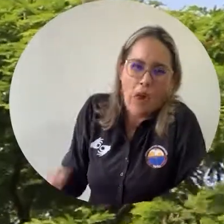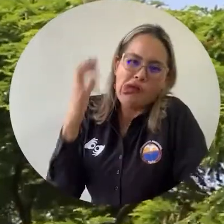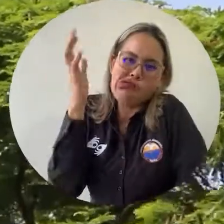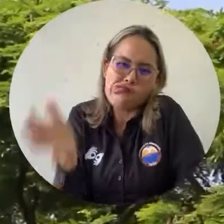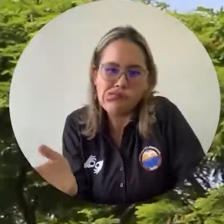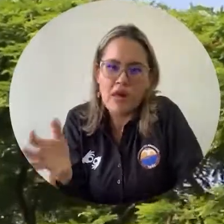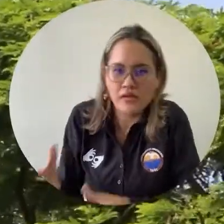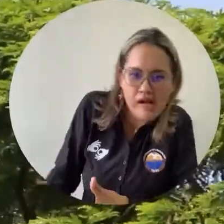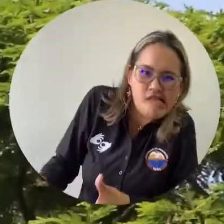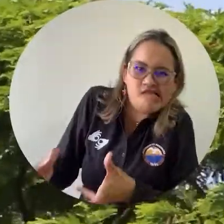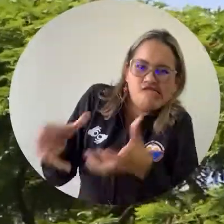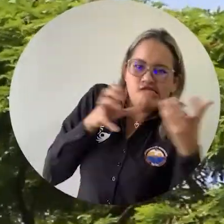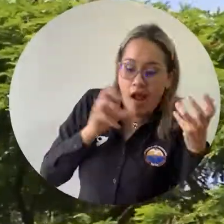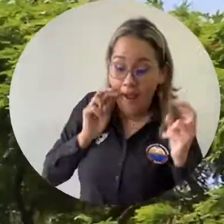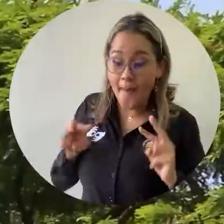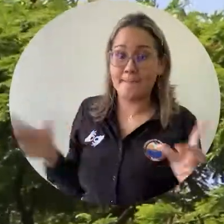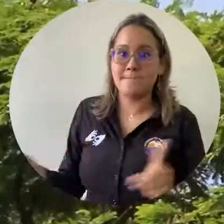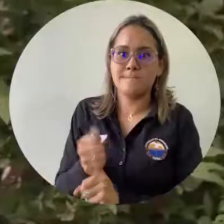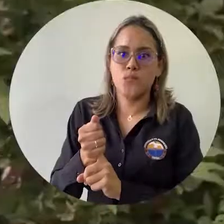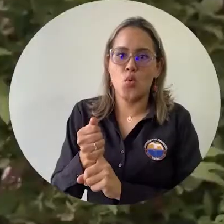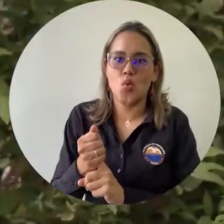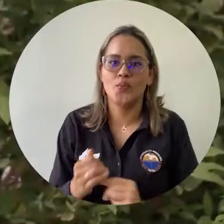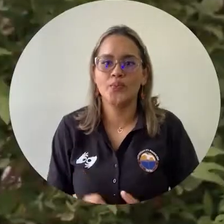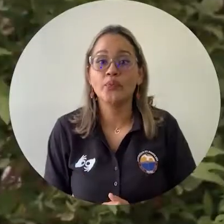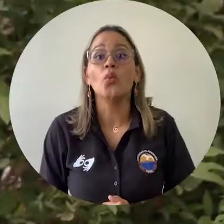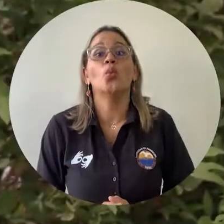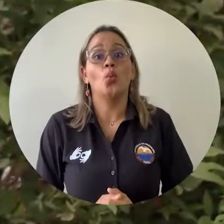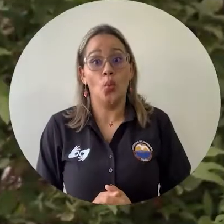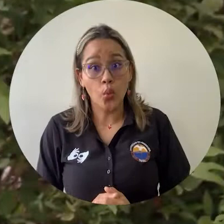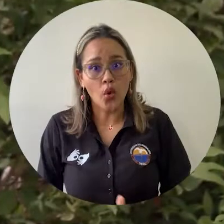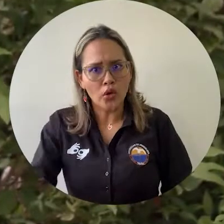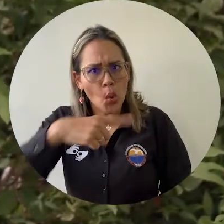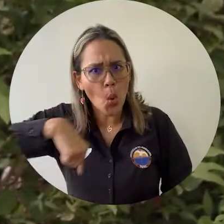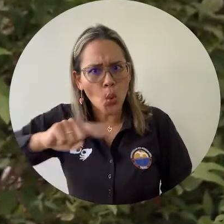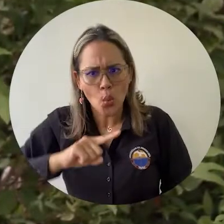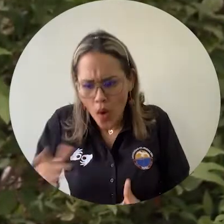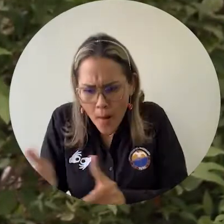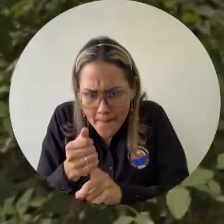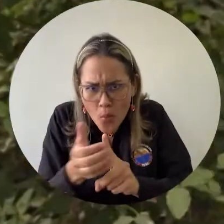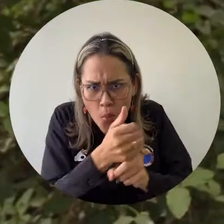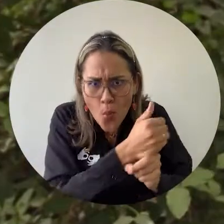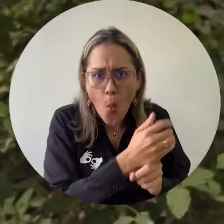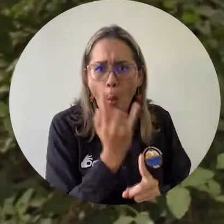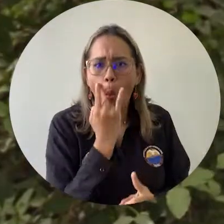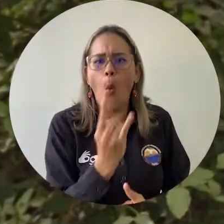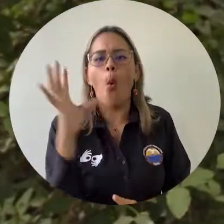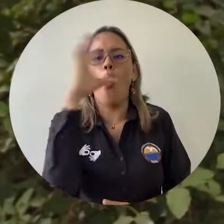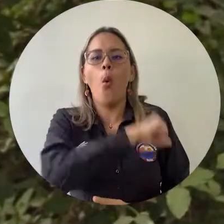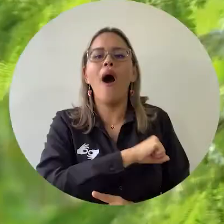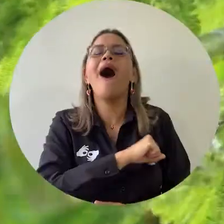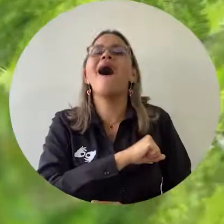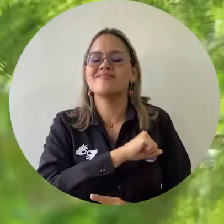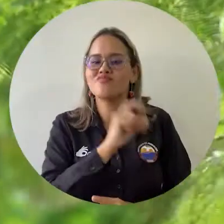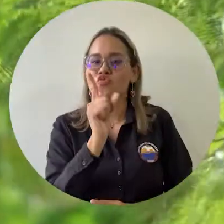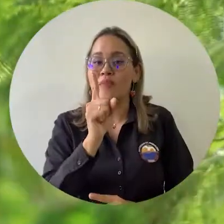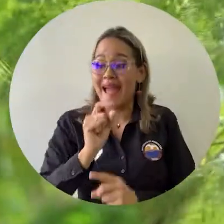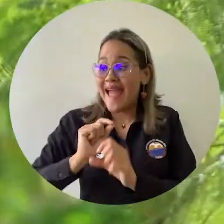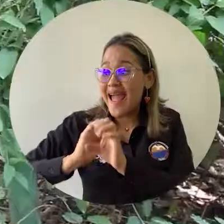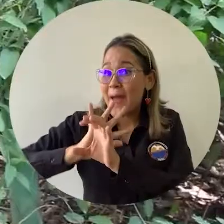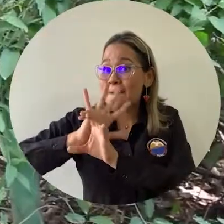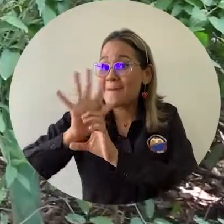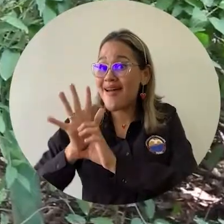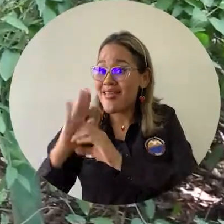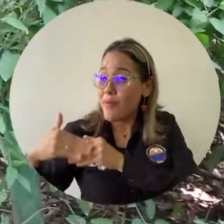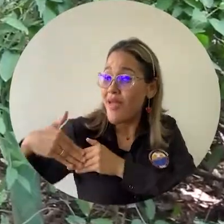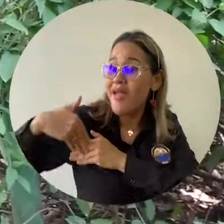encontrado muchas cosas interesantes que de una u otra forma están hablando de que a partir de la pandemia ha cambiado la